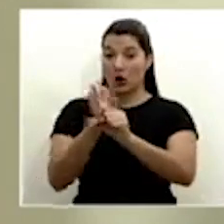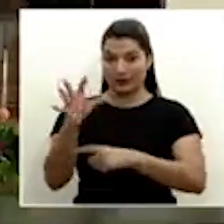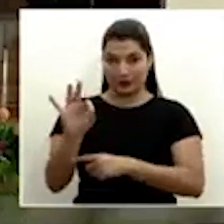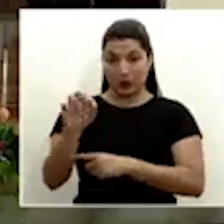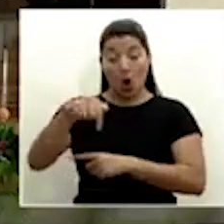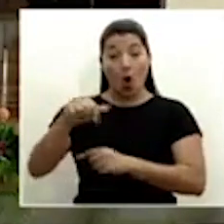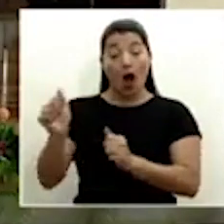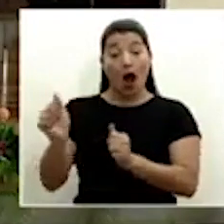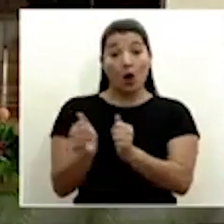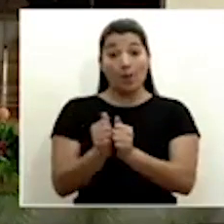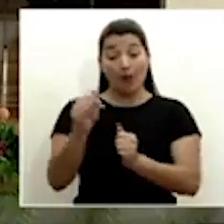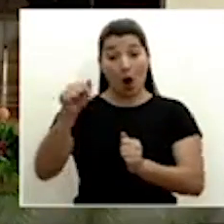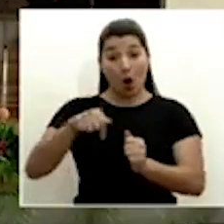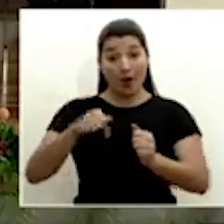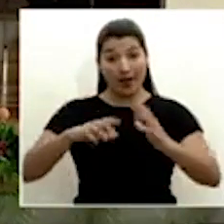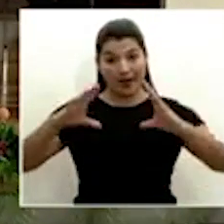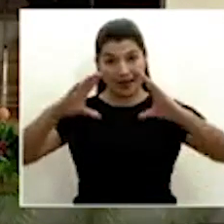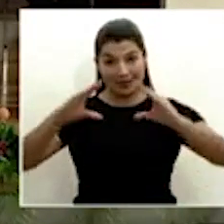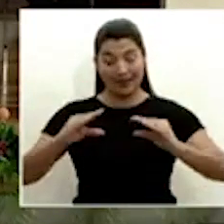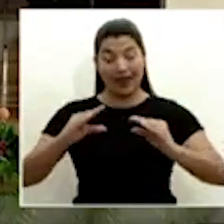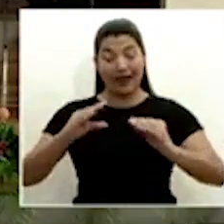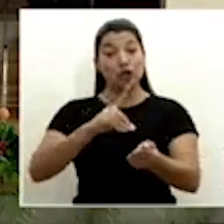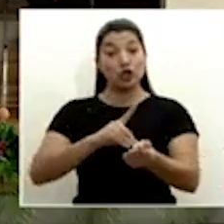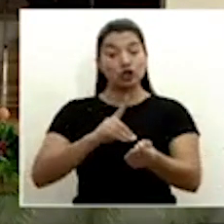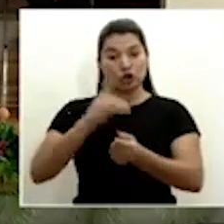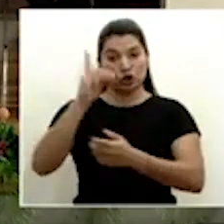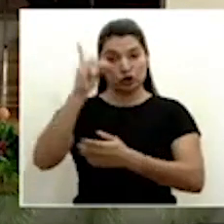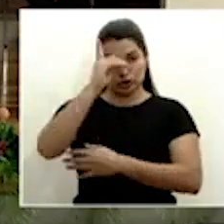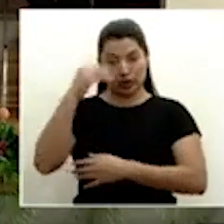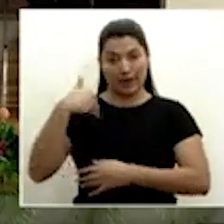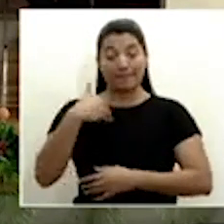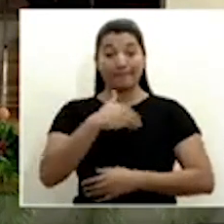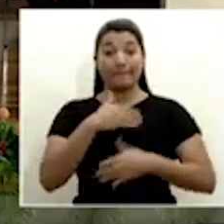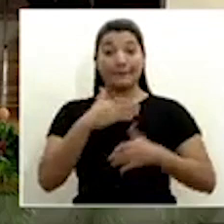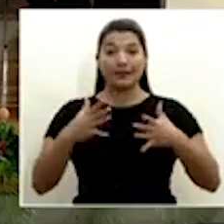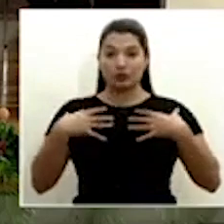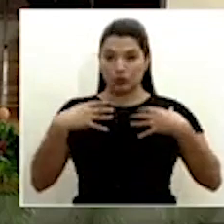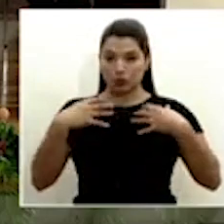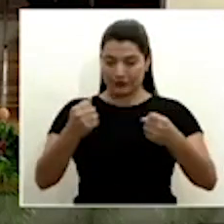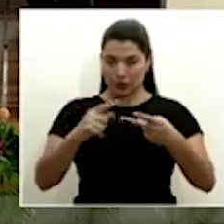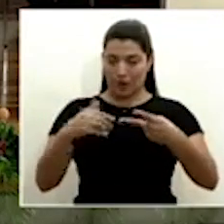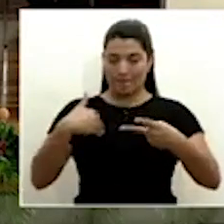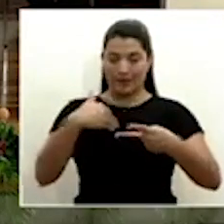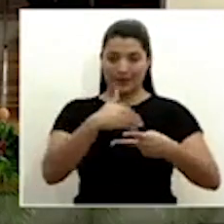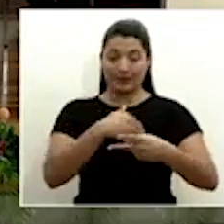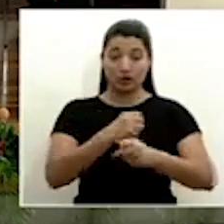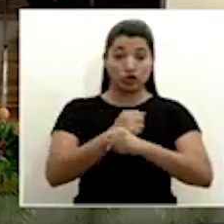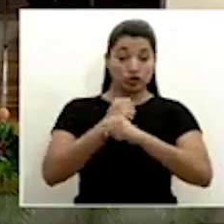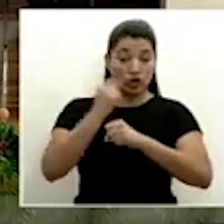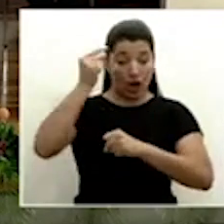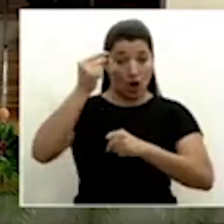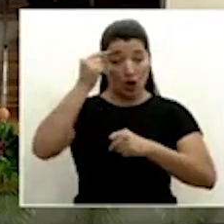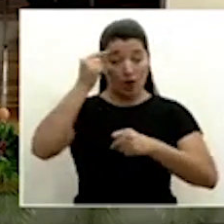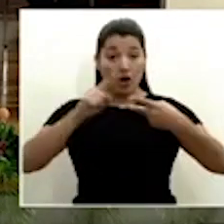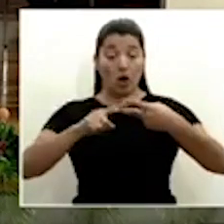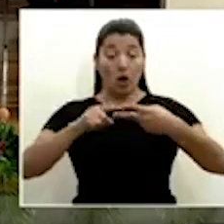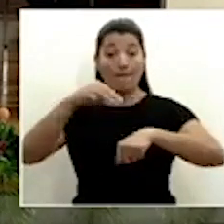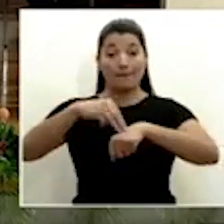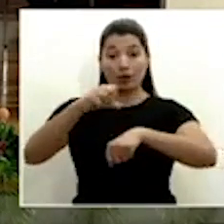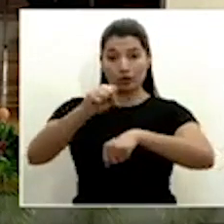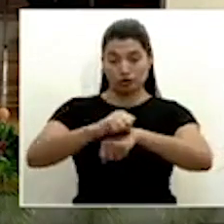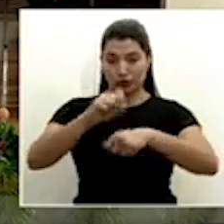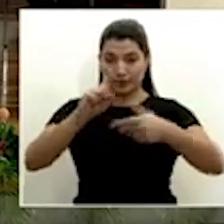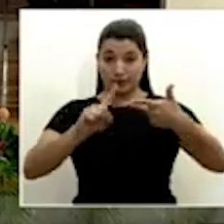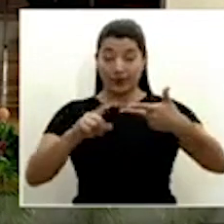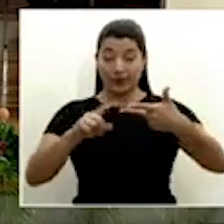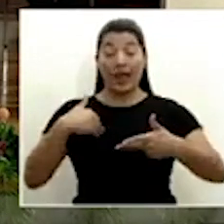Nos acompaña esta tarde el doctor Daniel Salas, ministro de Salud, el ministro de Seguridad y Gobernación, el señor Michael Soto,